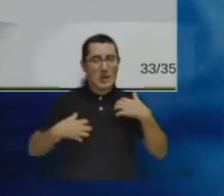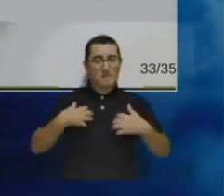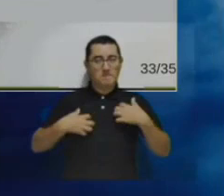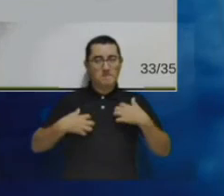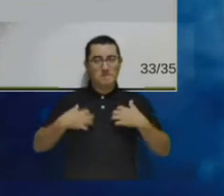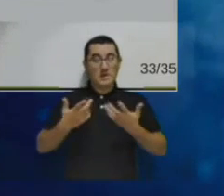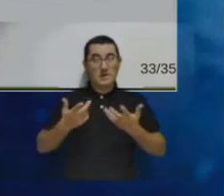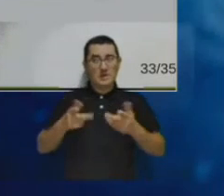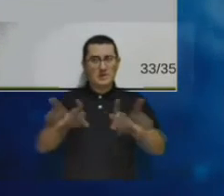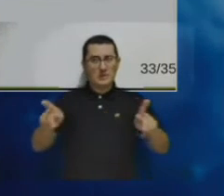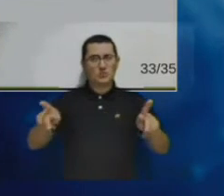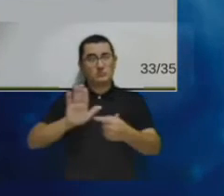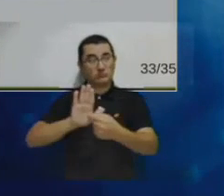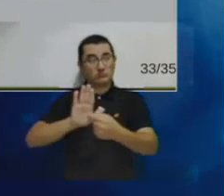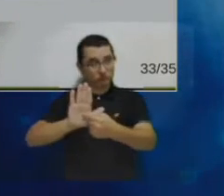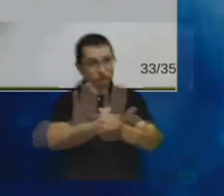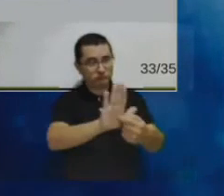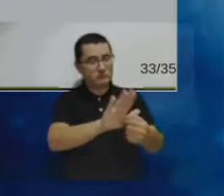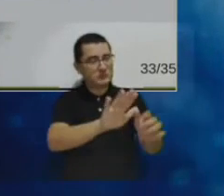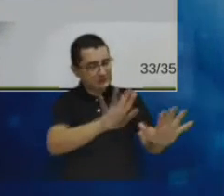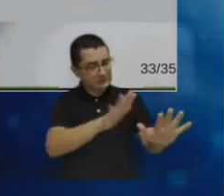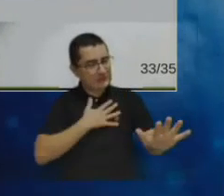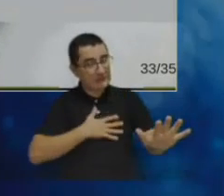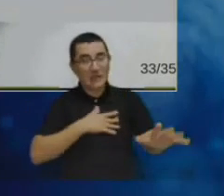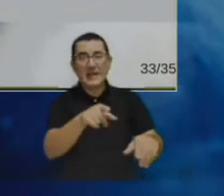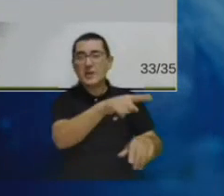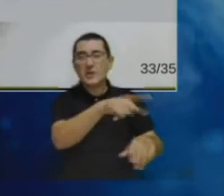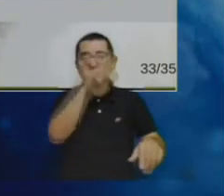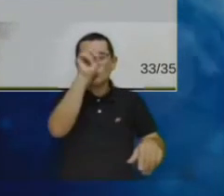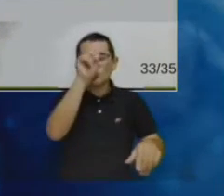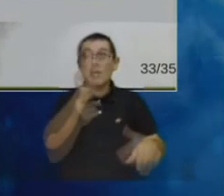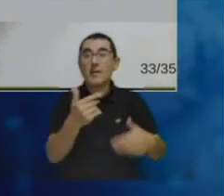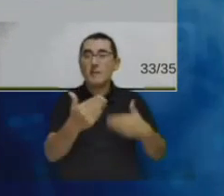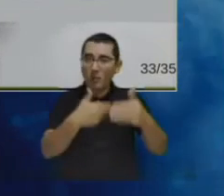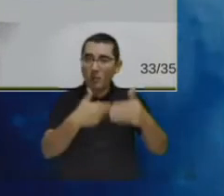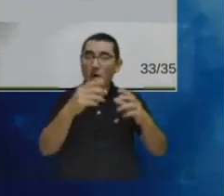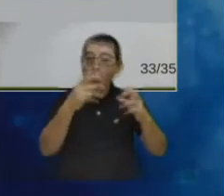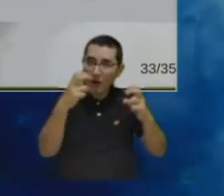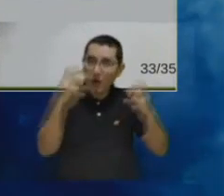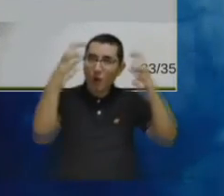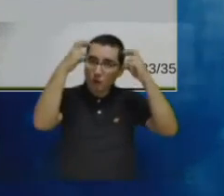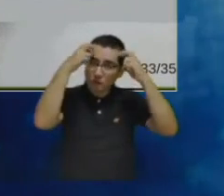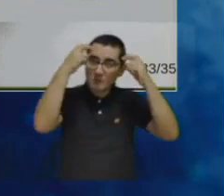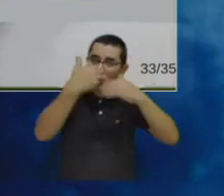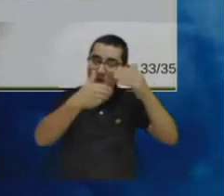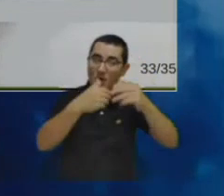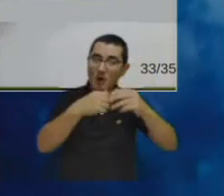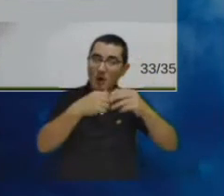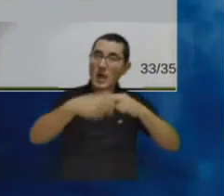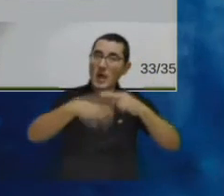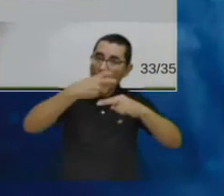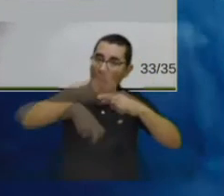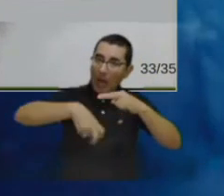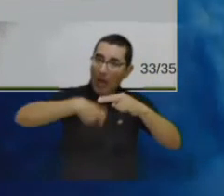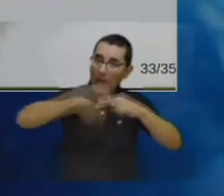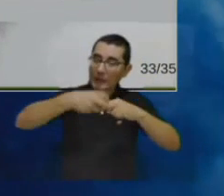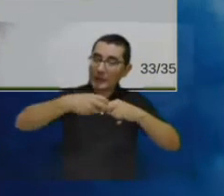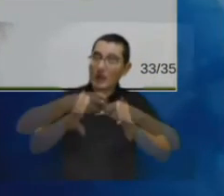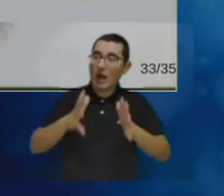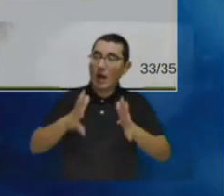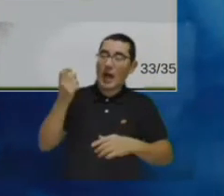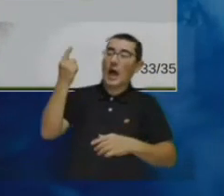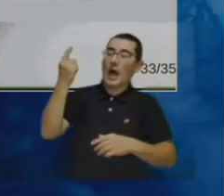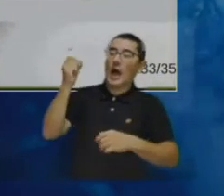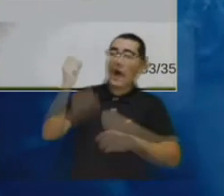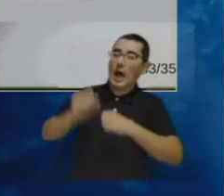tengan un mayor conocimiento y pues tengan una actitud digamos más sólida más fundamentada